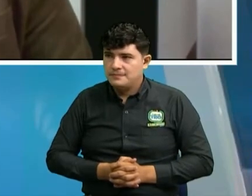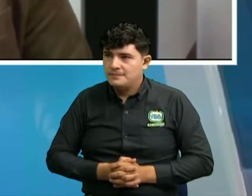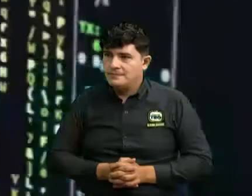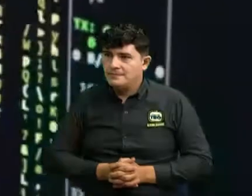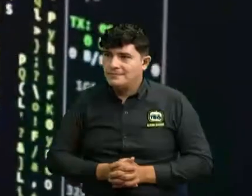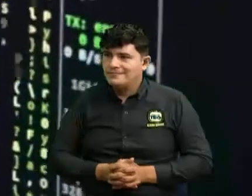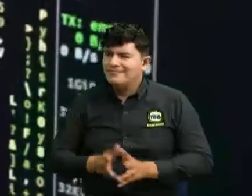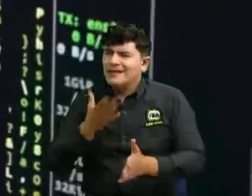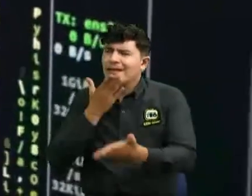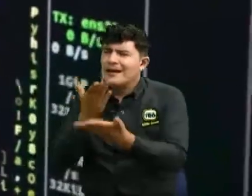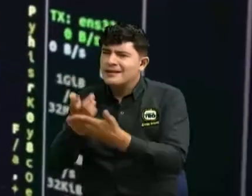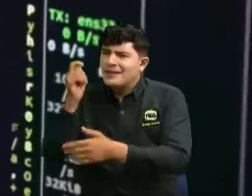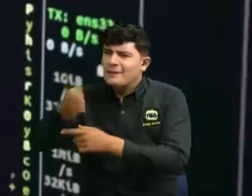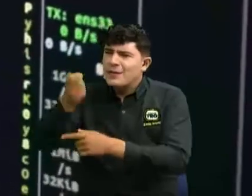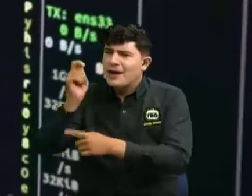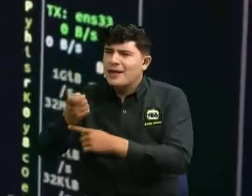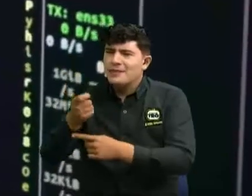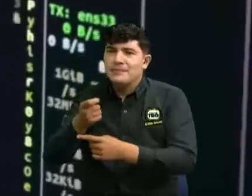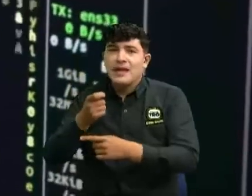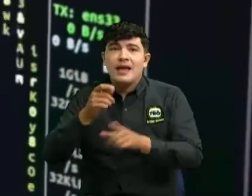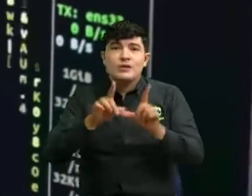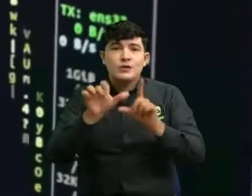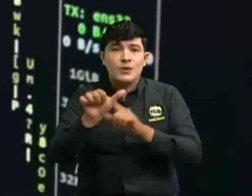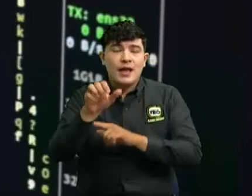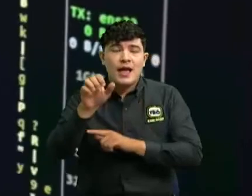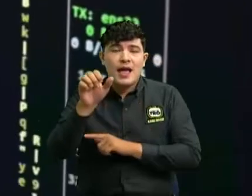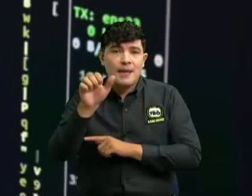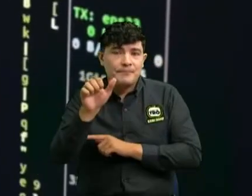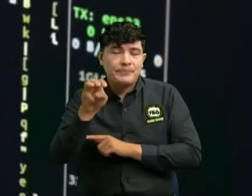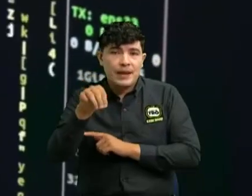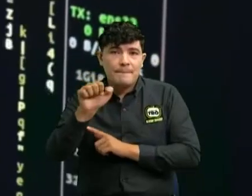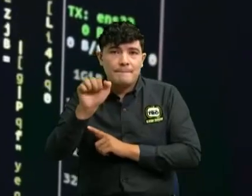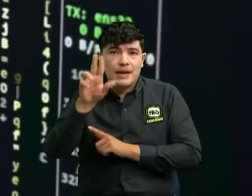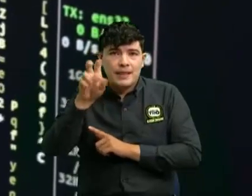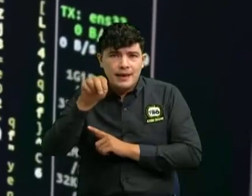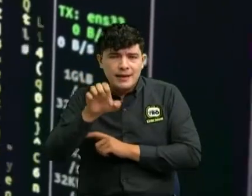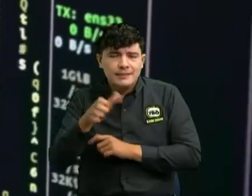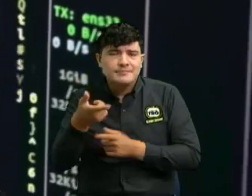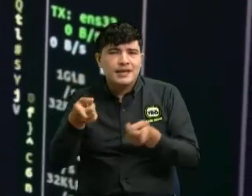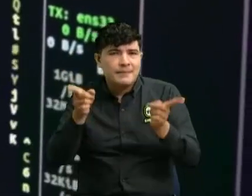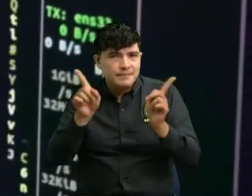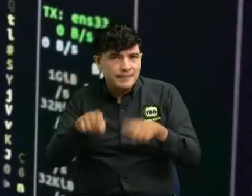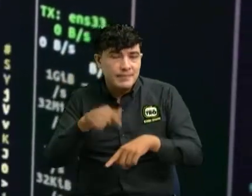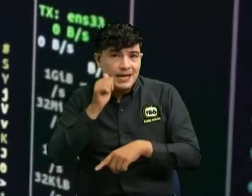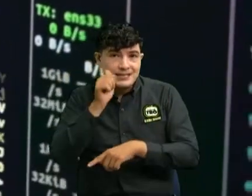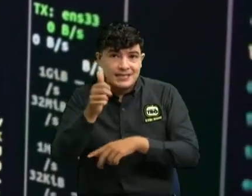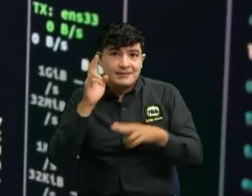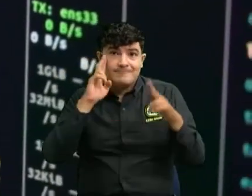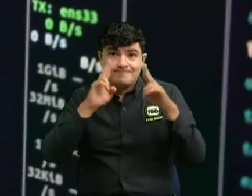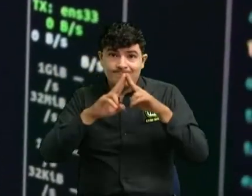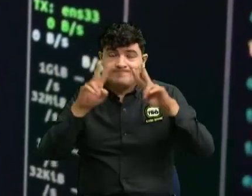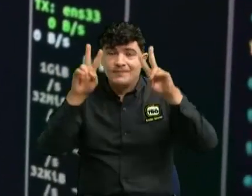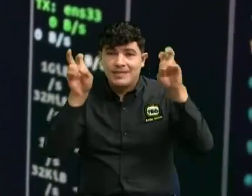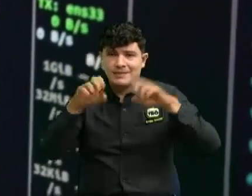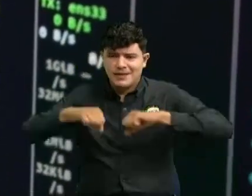abogado gracias por acompañarnos abogada Marlene mañana tendremos nuevamente un capítulo de Actúen Derecho